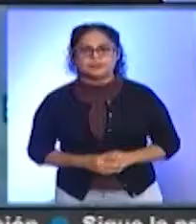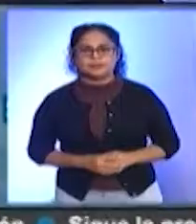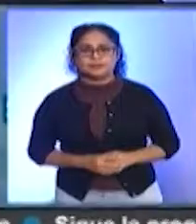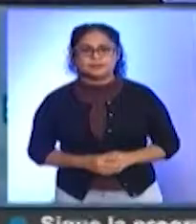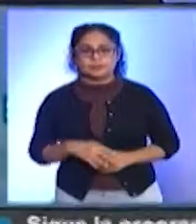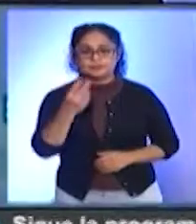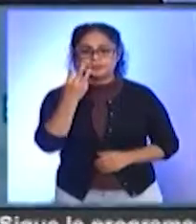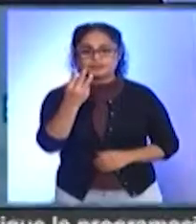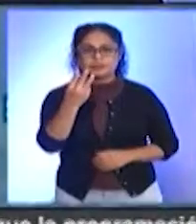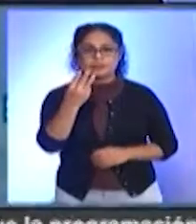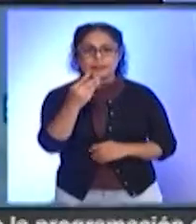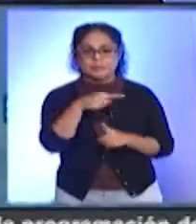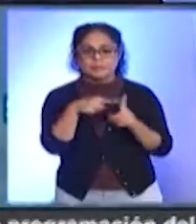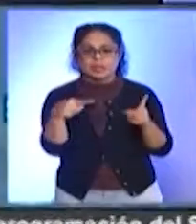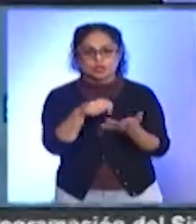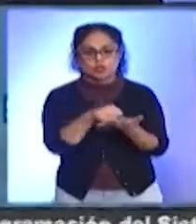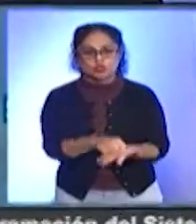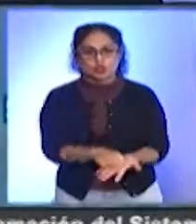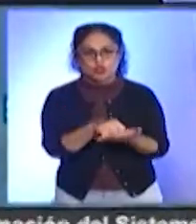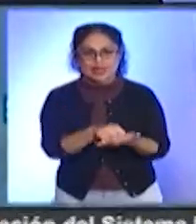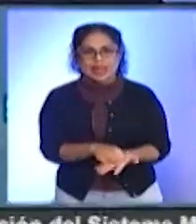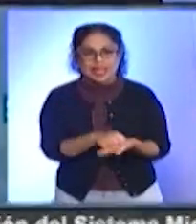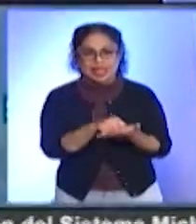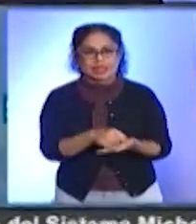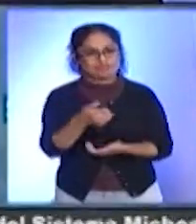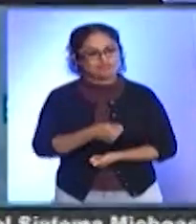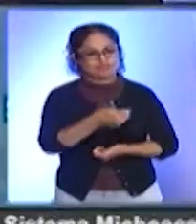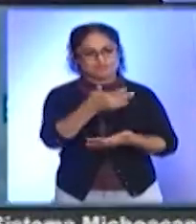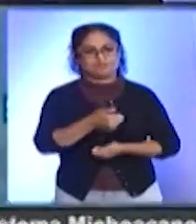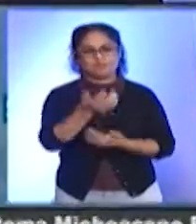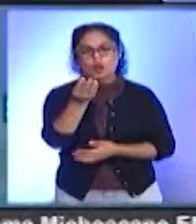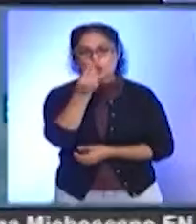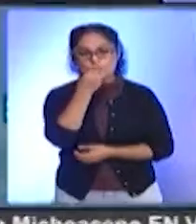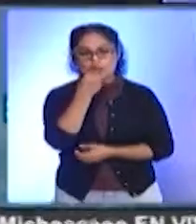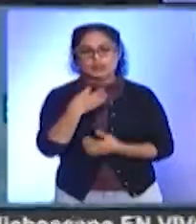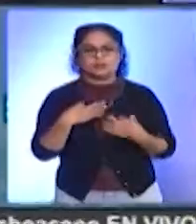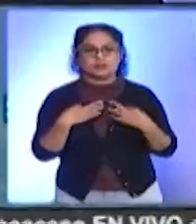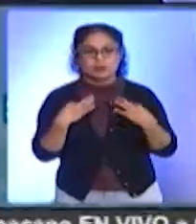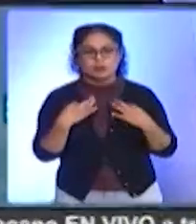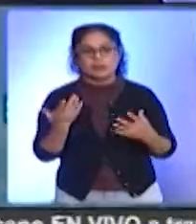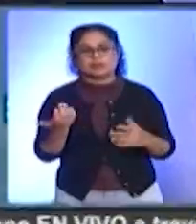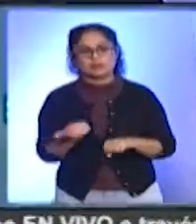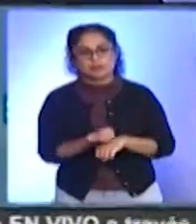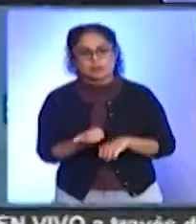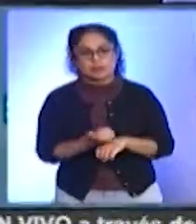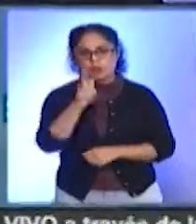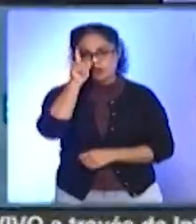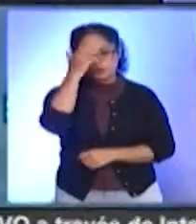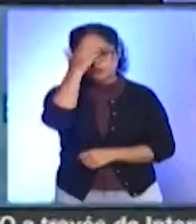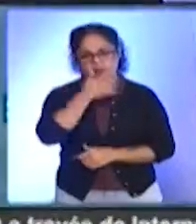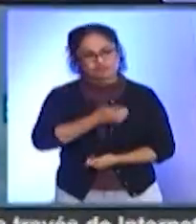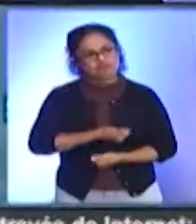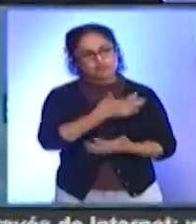Tres y media toneladas de productos no perecederos, ropa y zapatos se enviaron al municipio de Lázaro Cárdenas en apoyo